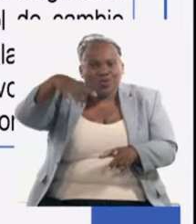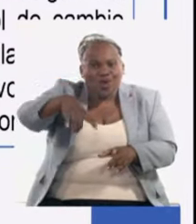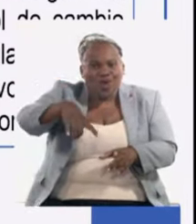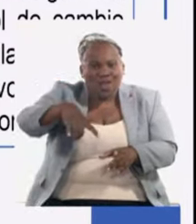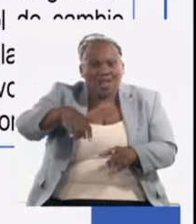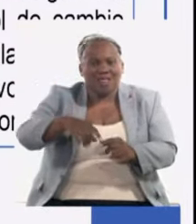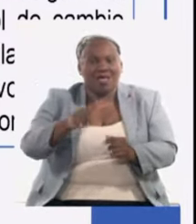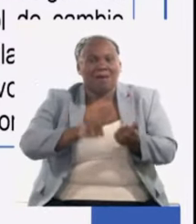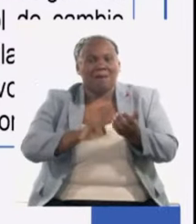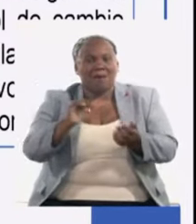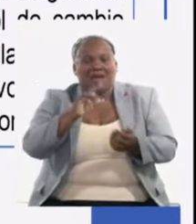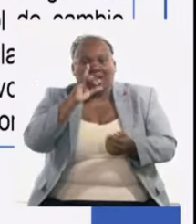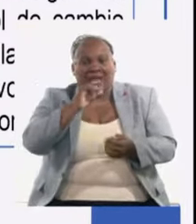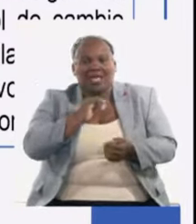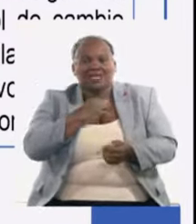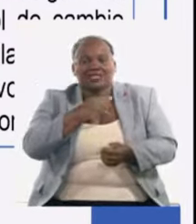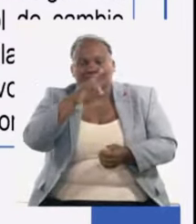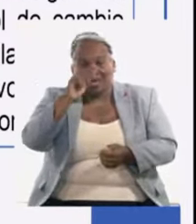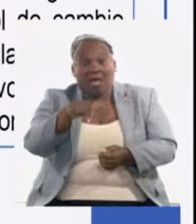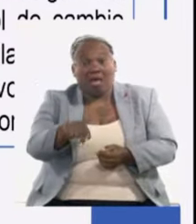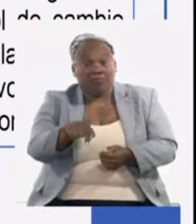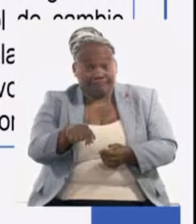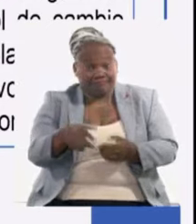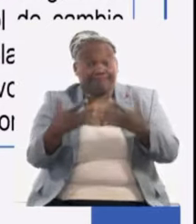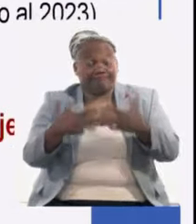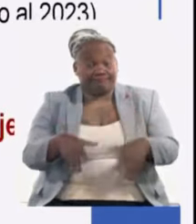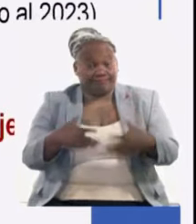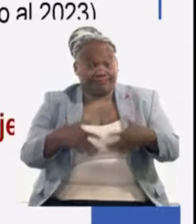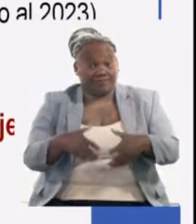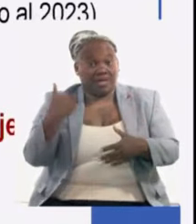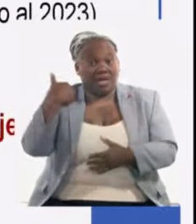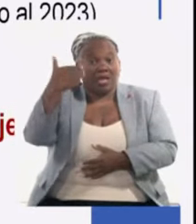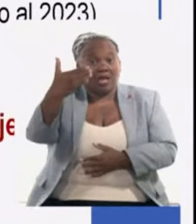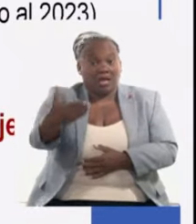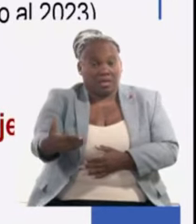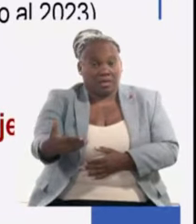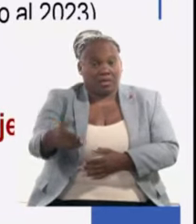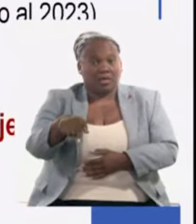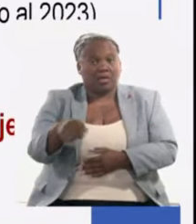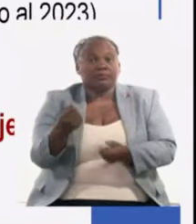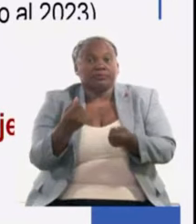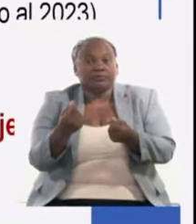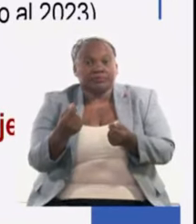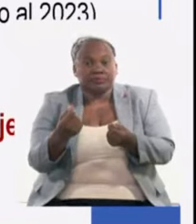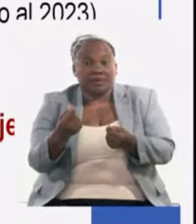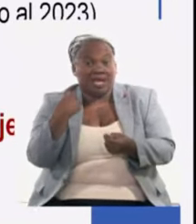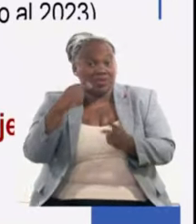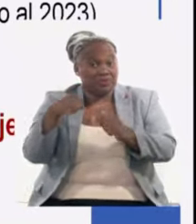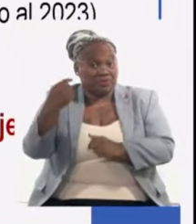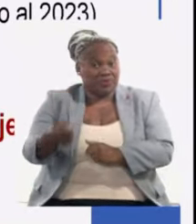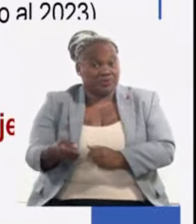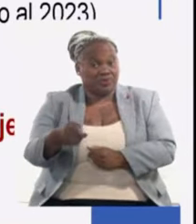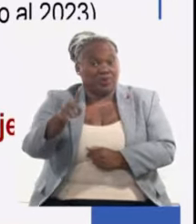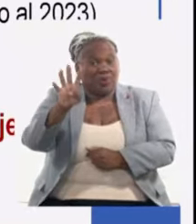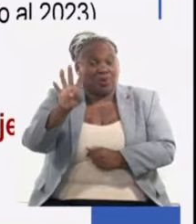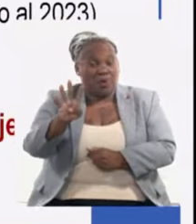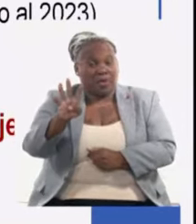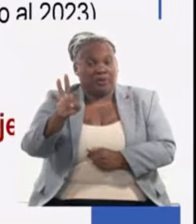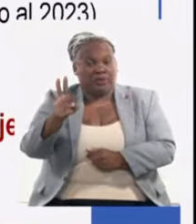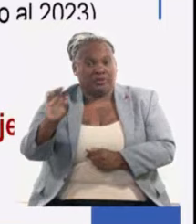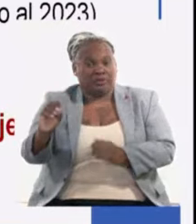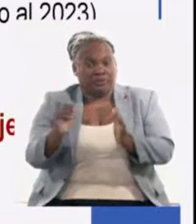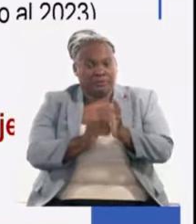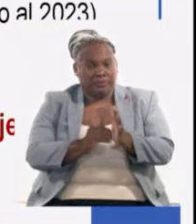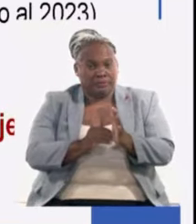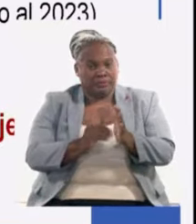energía y con esos niveles de actividad estamos proyectando una circulación mercantil minorista para el año que viene de 480 mil millones de